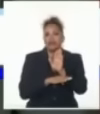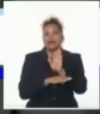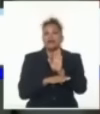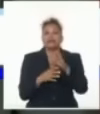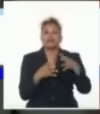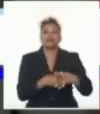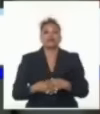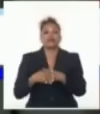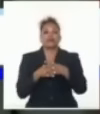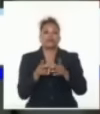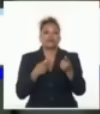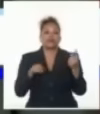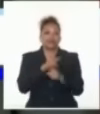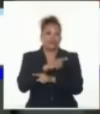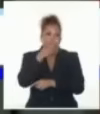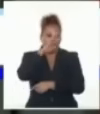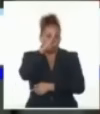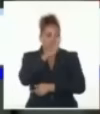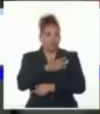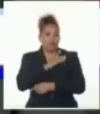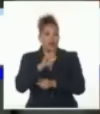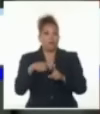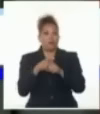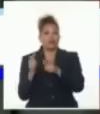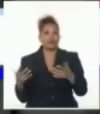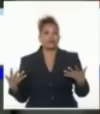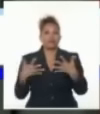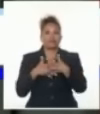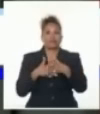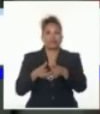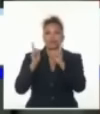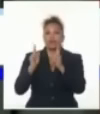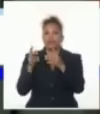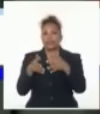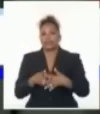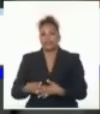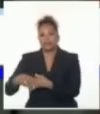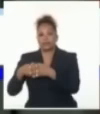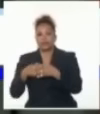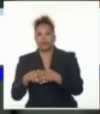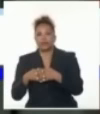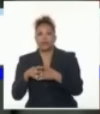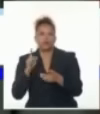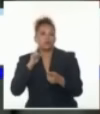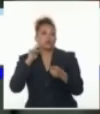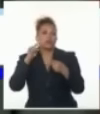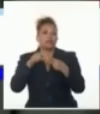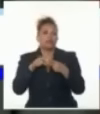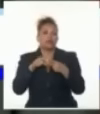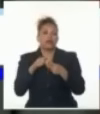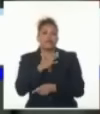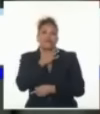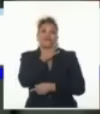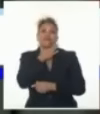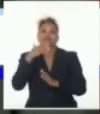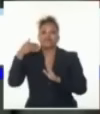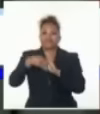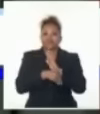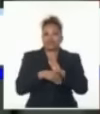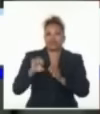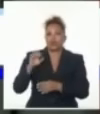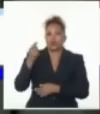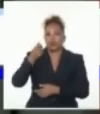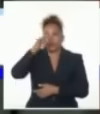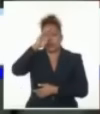se derivan y que están asociadas a la política de Estados Unidos de asfixiar la economía de Cuba